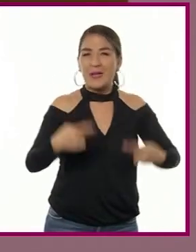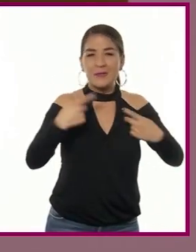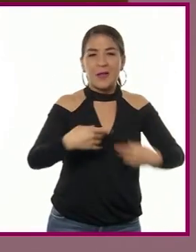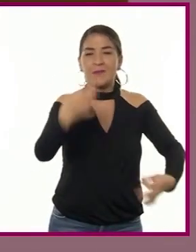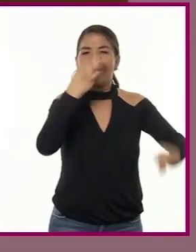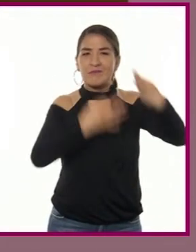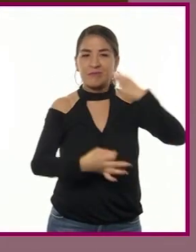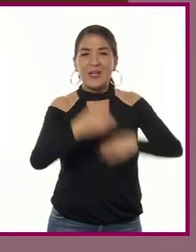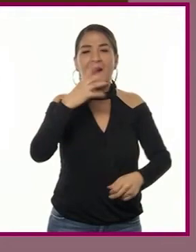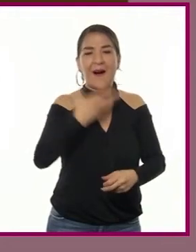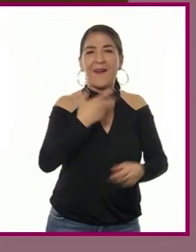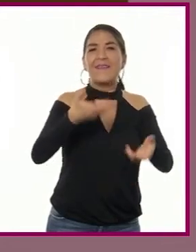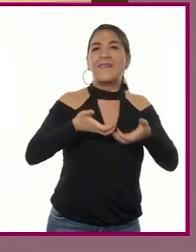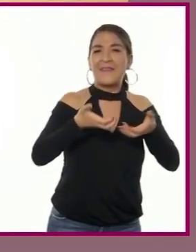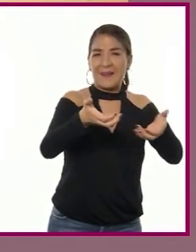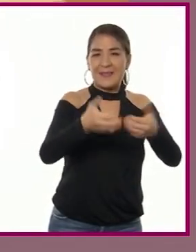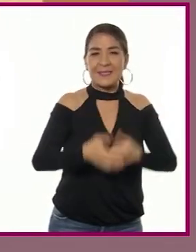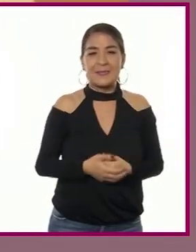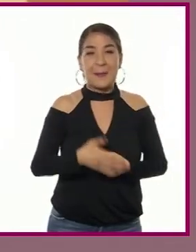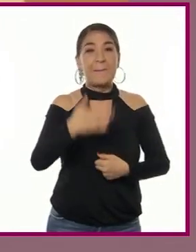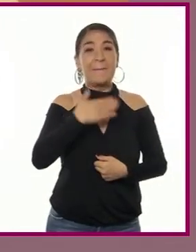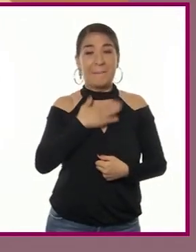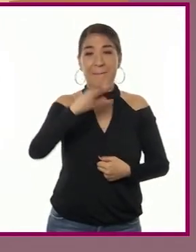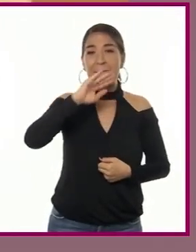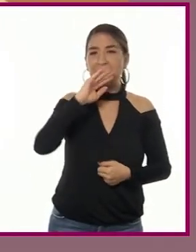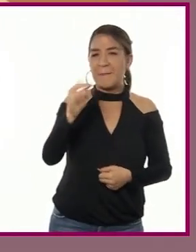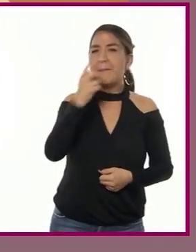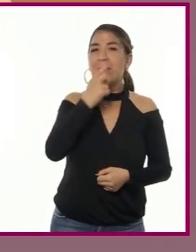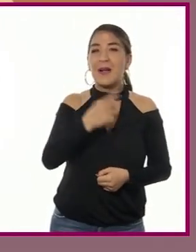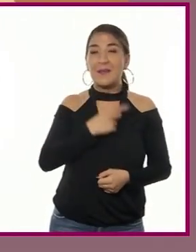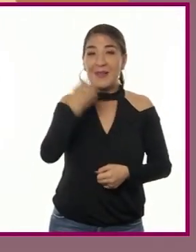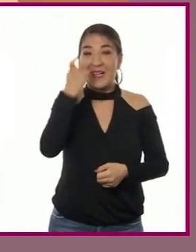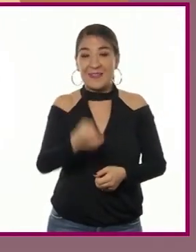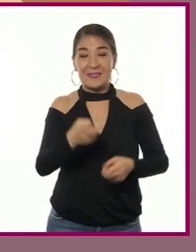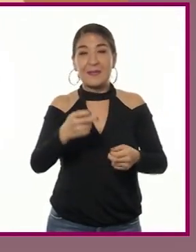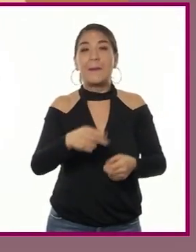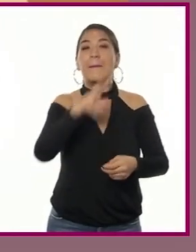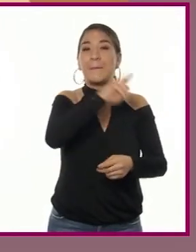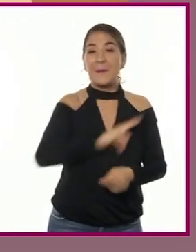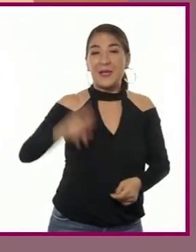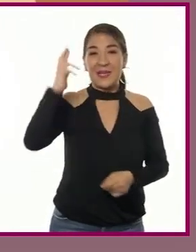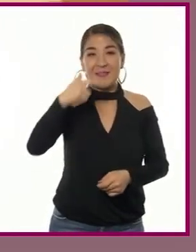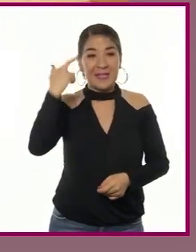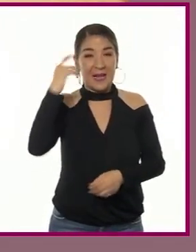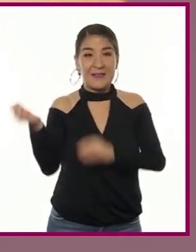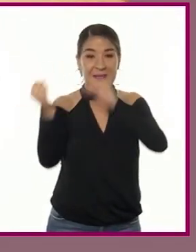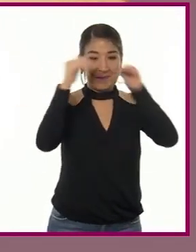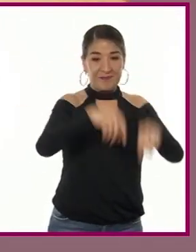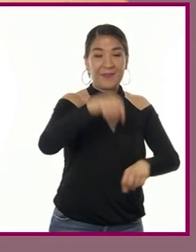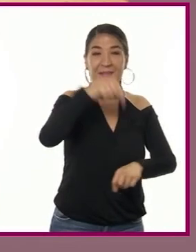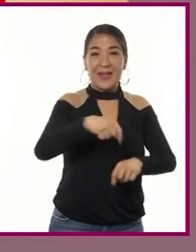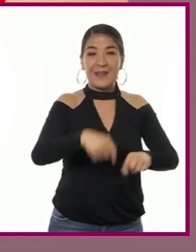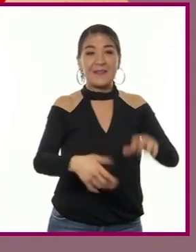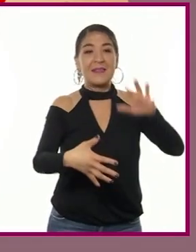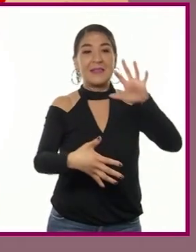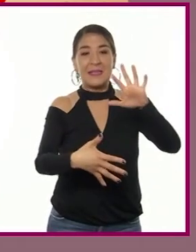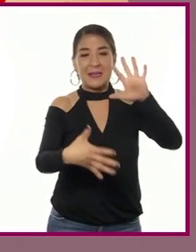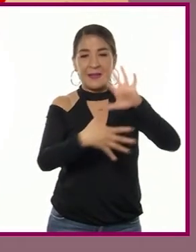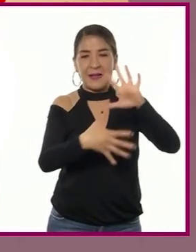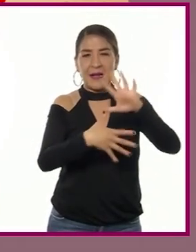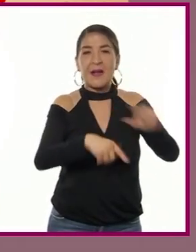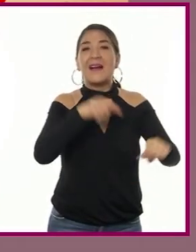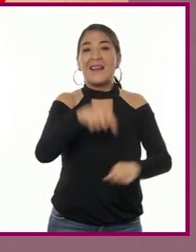que encuentra en la calle. Mi madre comentaba que la llegada de los virreyes a América, procedentes de